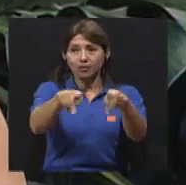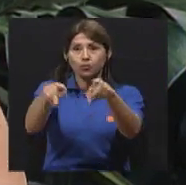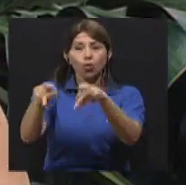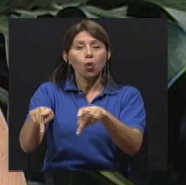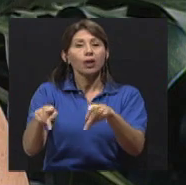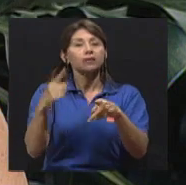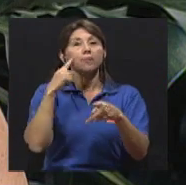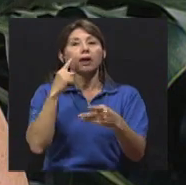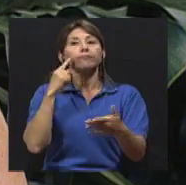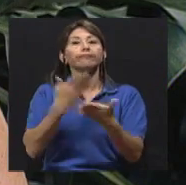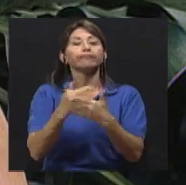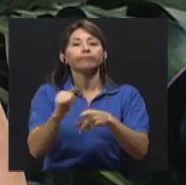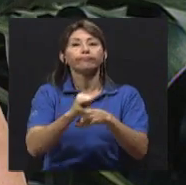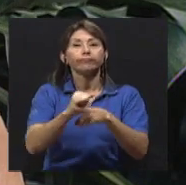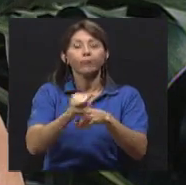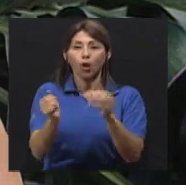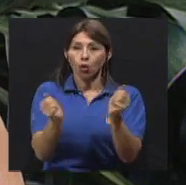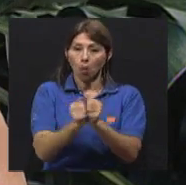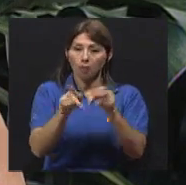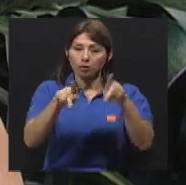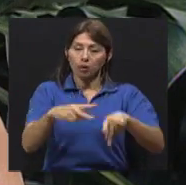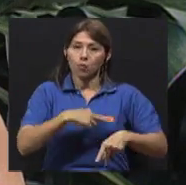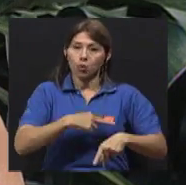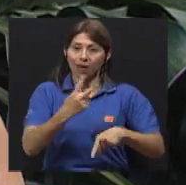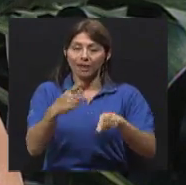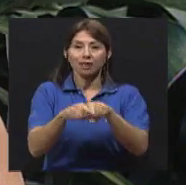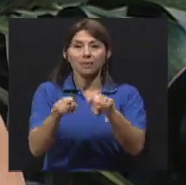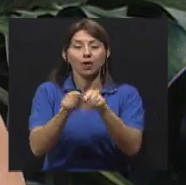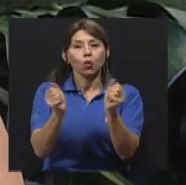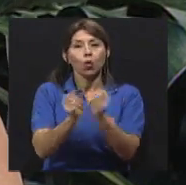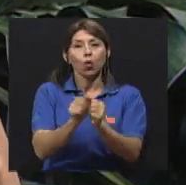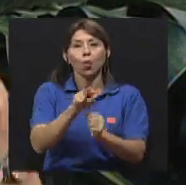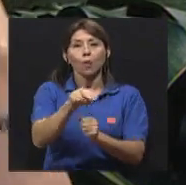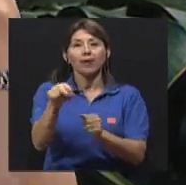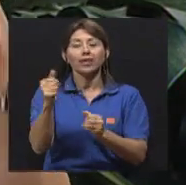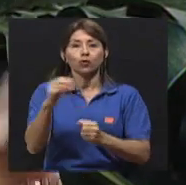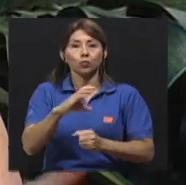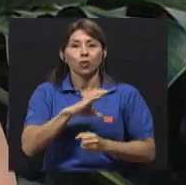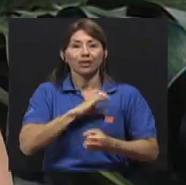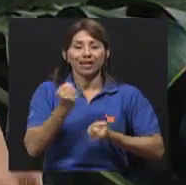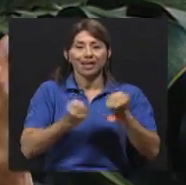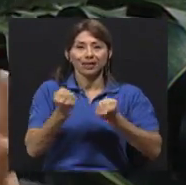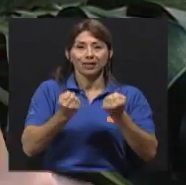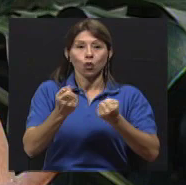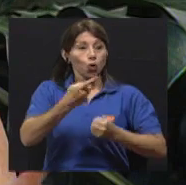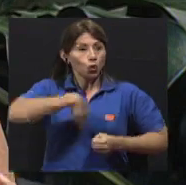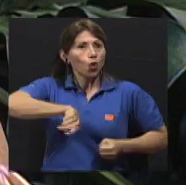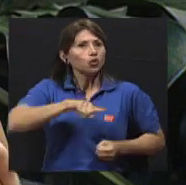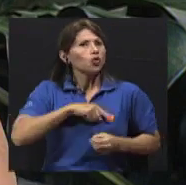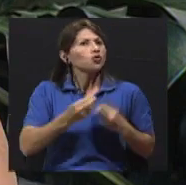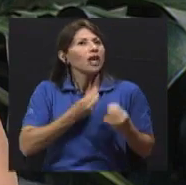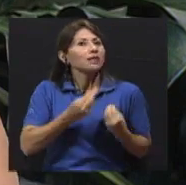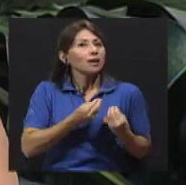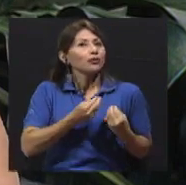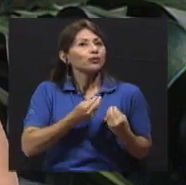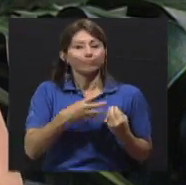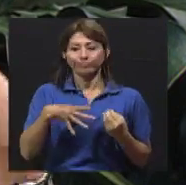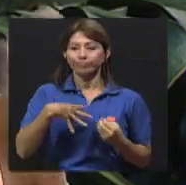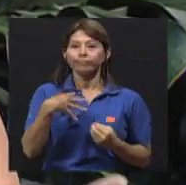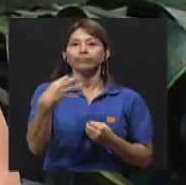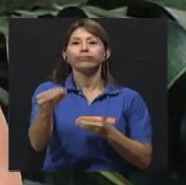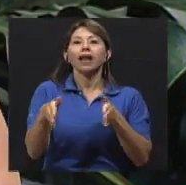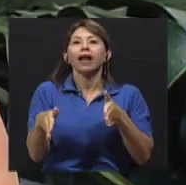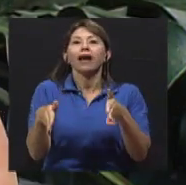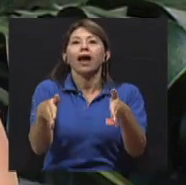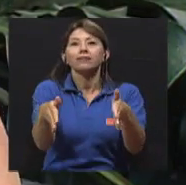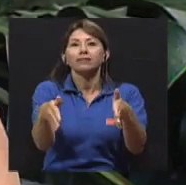empresas y también con los compañeros de la Policía de Tránsito, ¿verdad? Hemos ido, digamos, directamente, por ejemplo, a calle, porque con las personas hay que ir